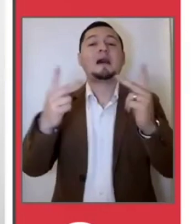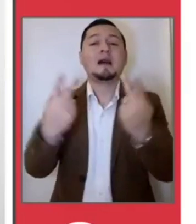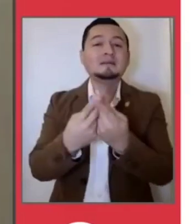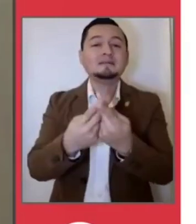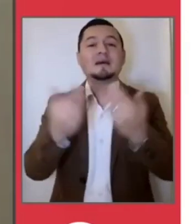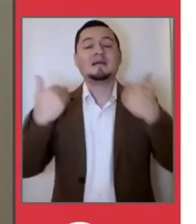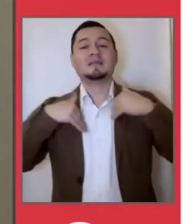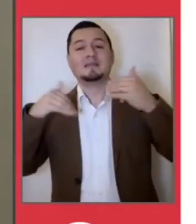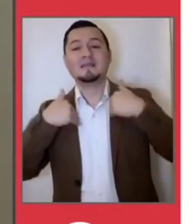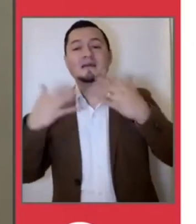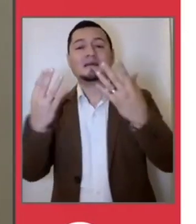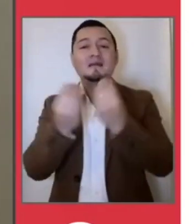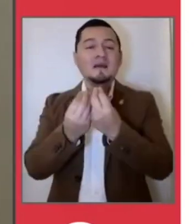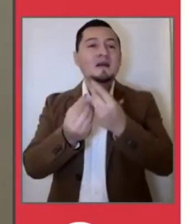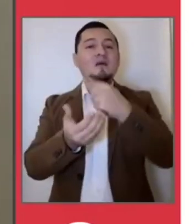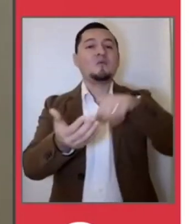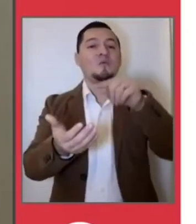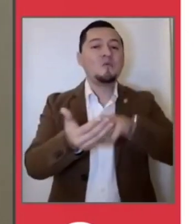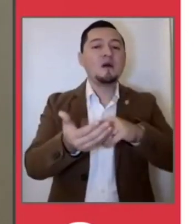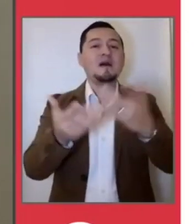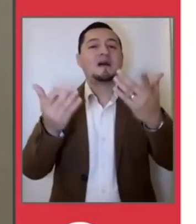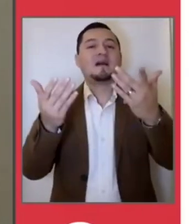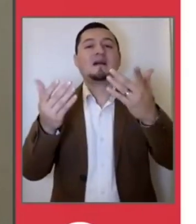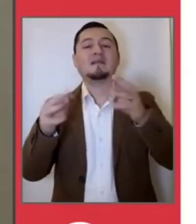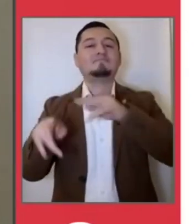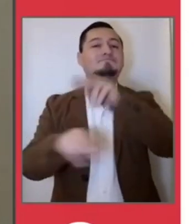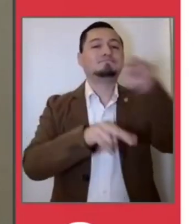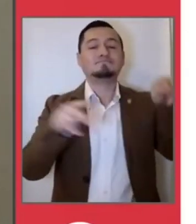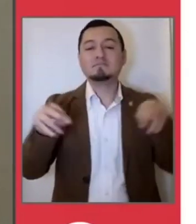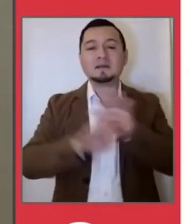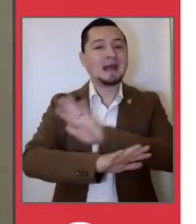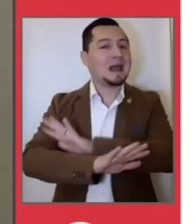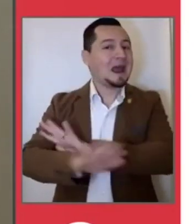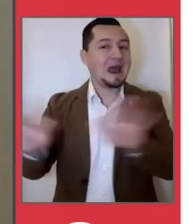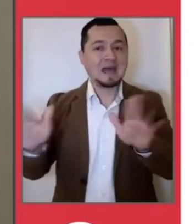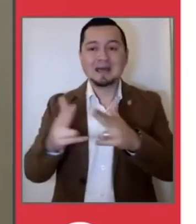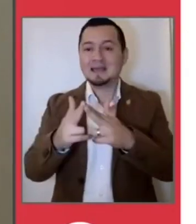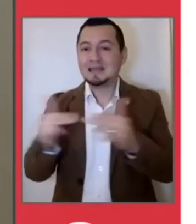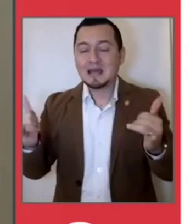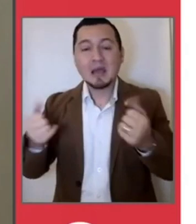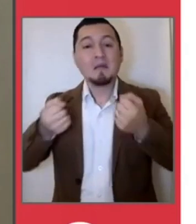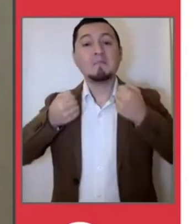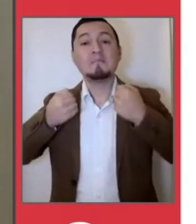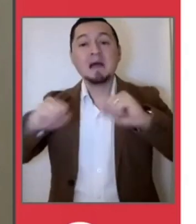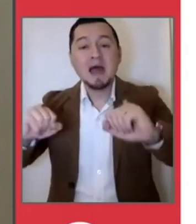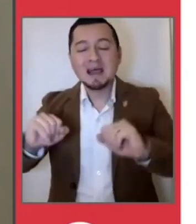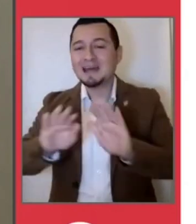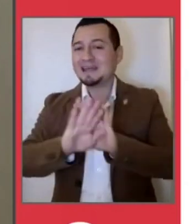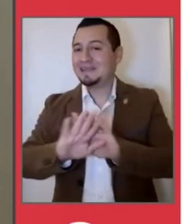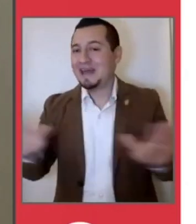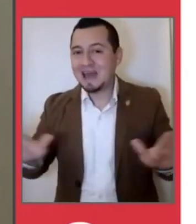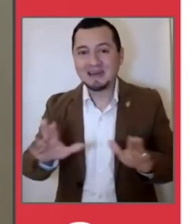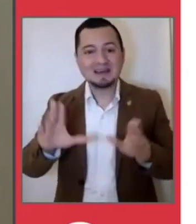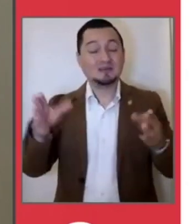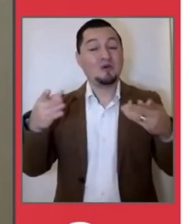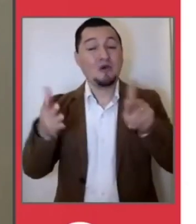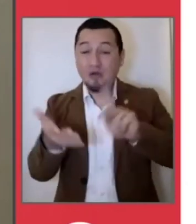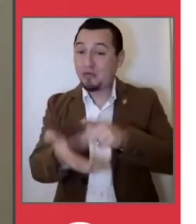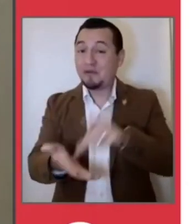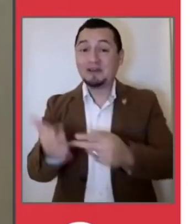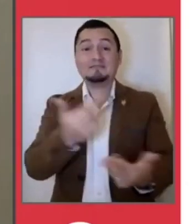en las plazas públicas paseando, que no es un momento para ir a los parques, que no es un momento para que